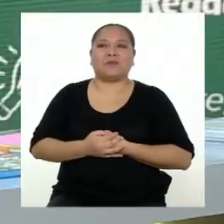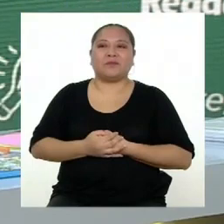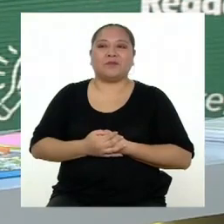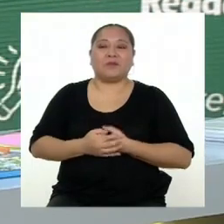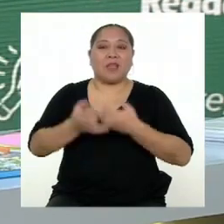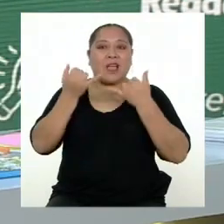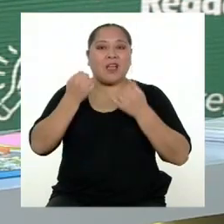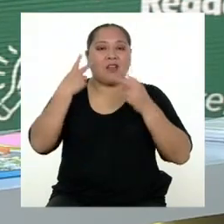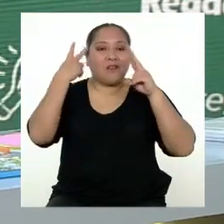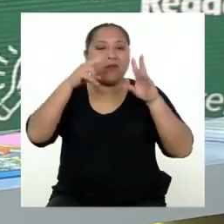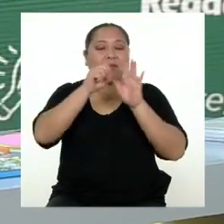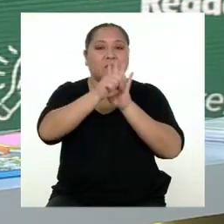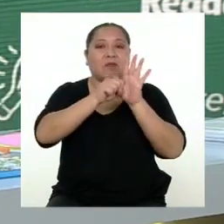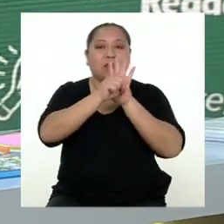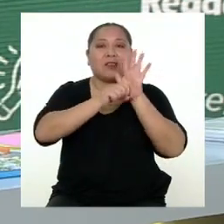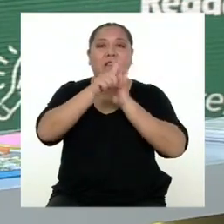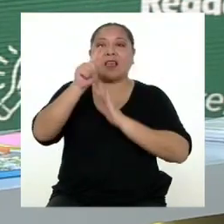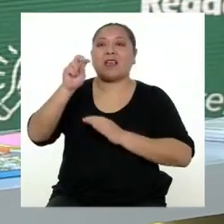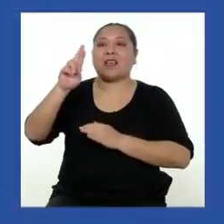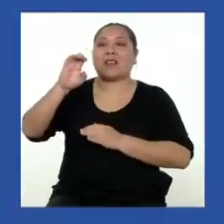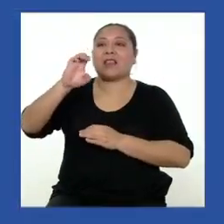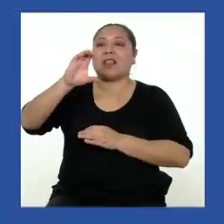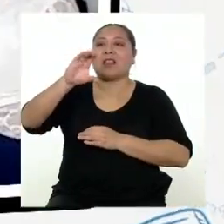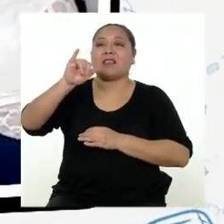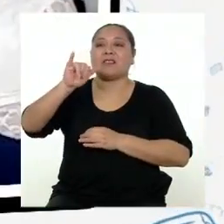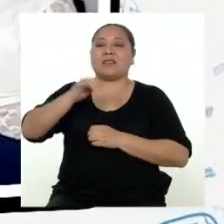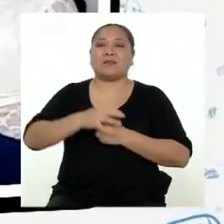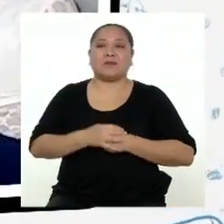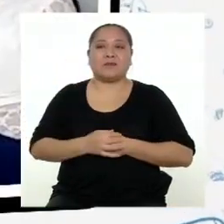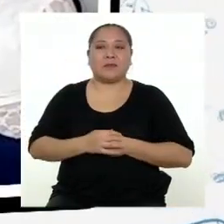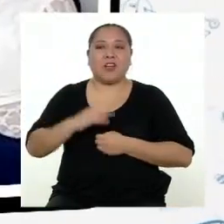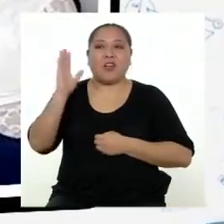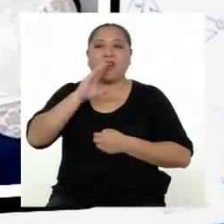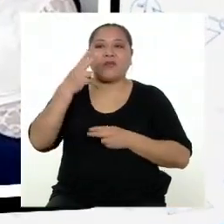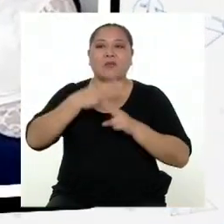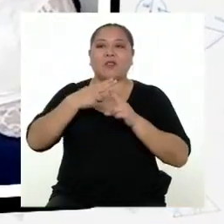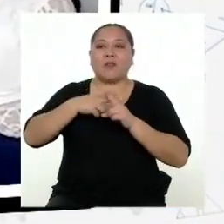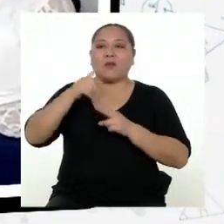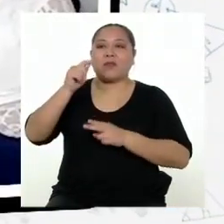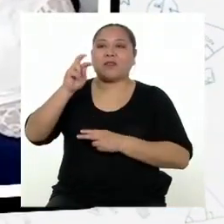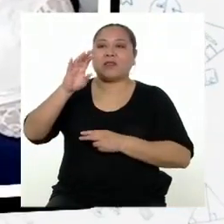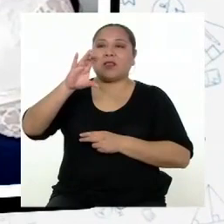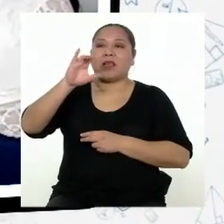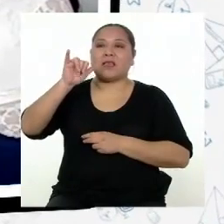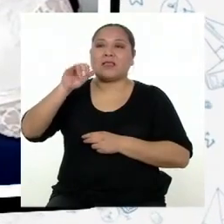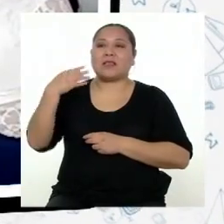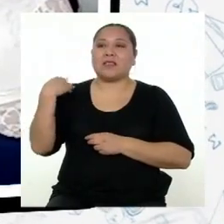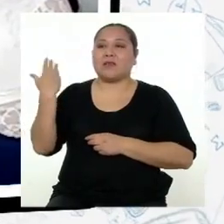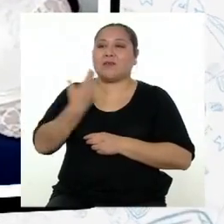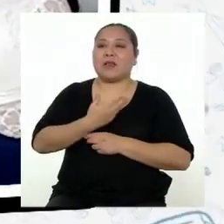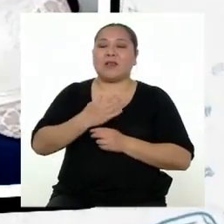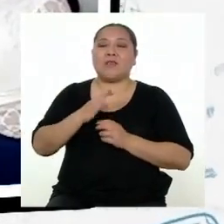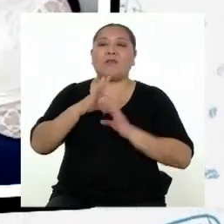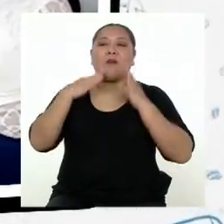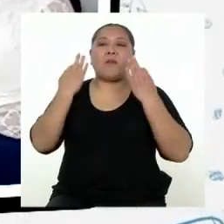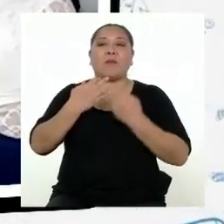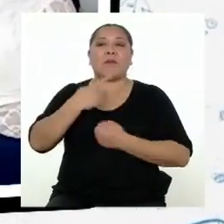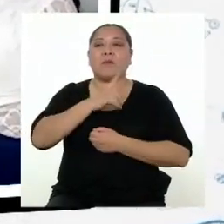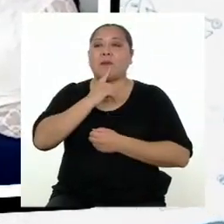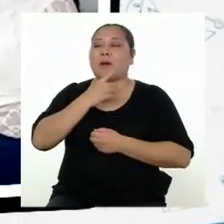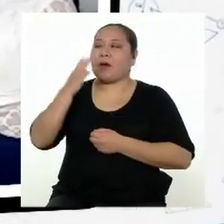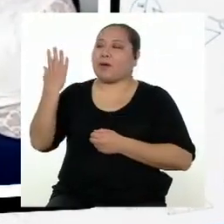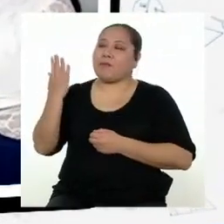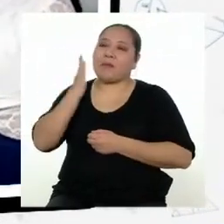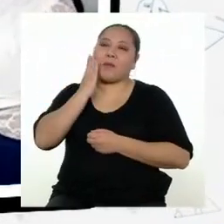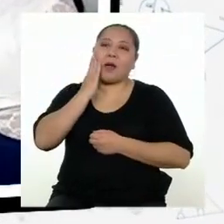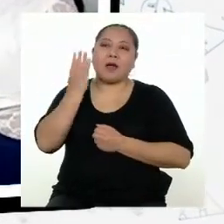Ahora veamos el video de Tracy. Hola, mi nombre es Tracy y esta es mi familia. Él es mi papá, ella es